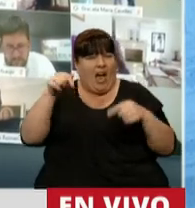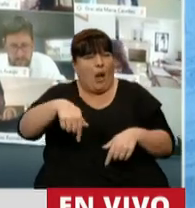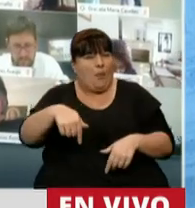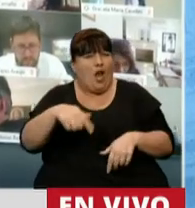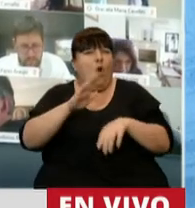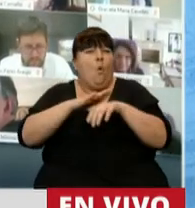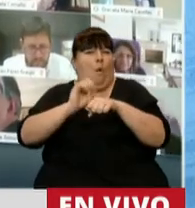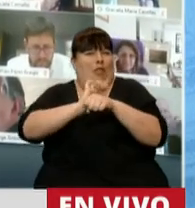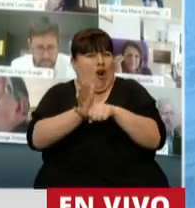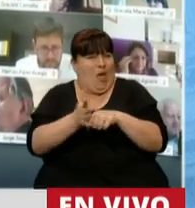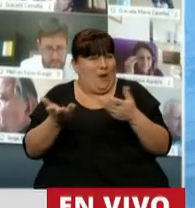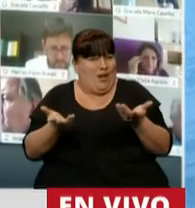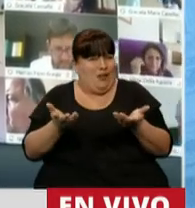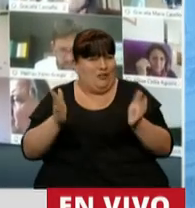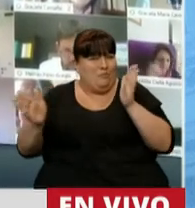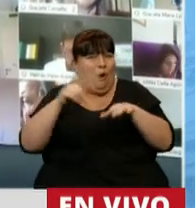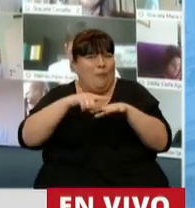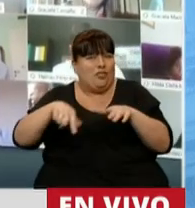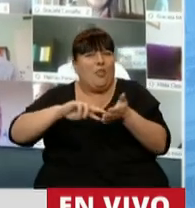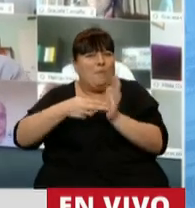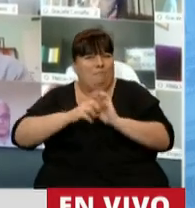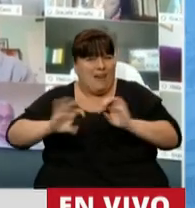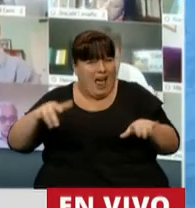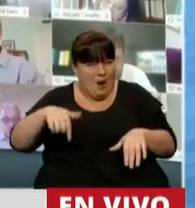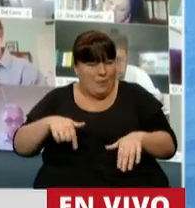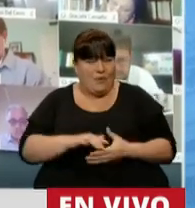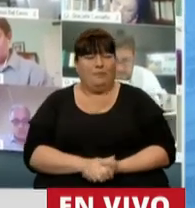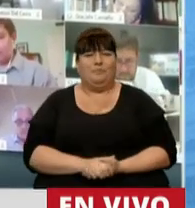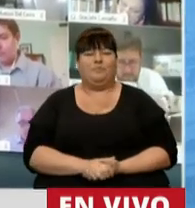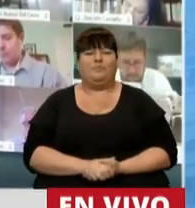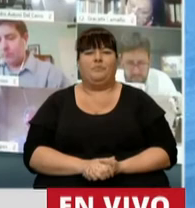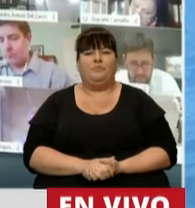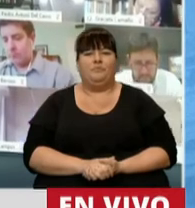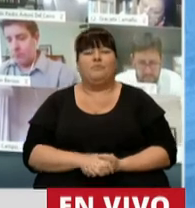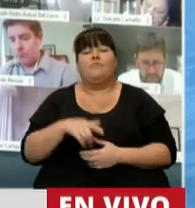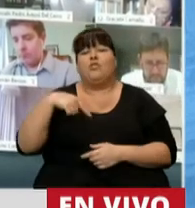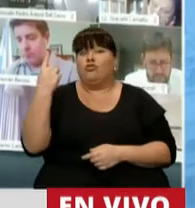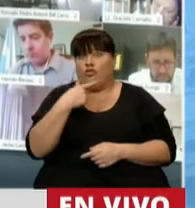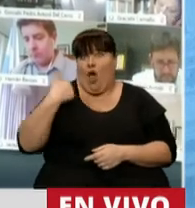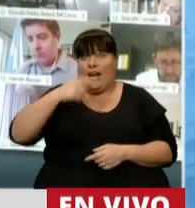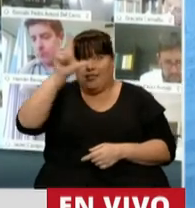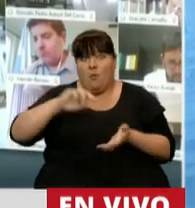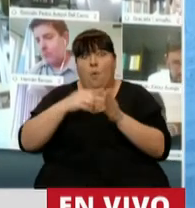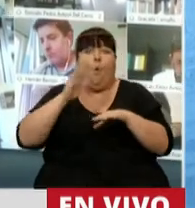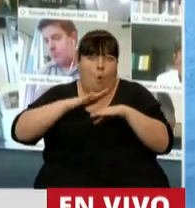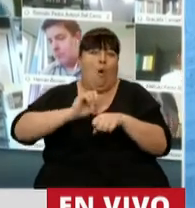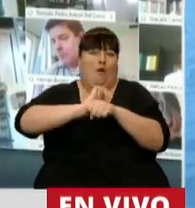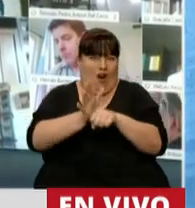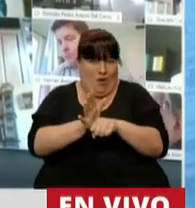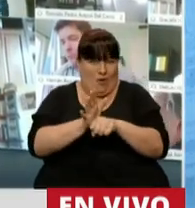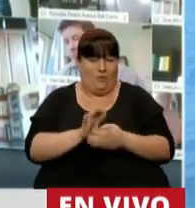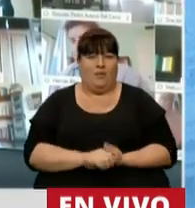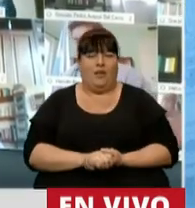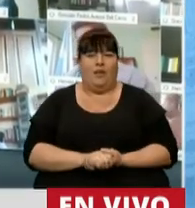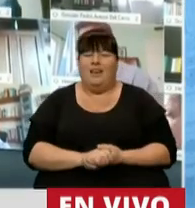ver con el periodo de crisis que estamos viviendo a los argentinos producto de esta terrible pandemia.